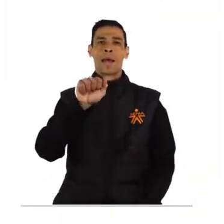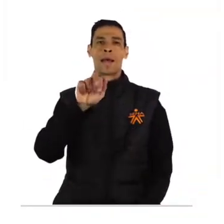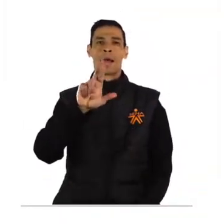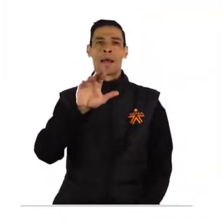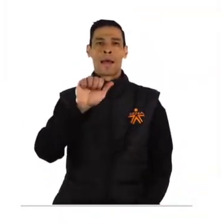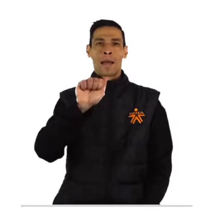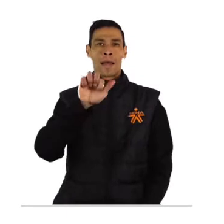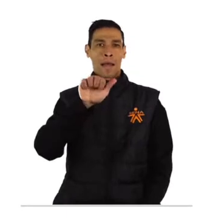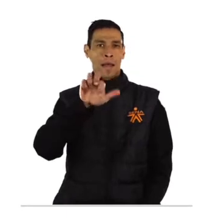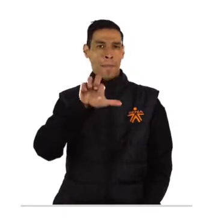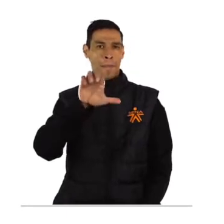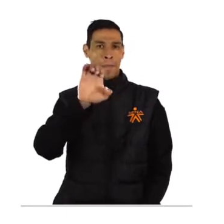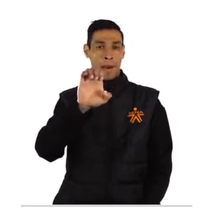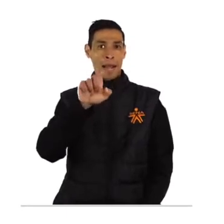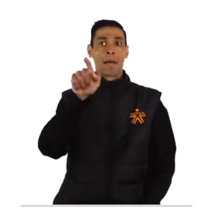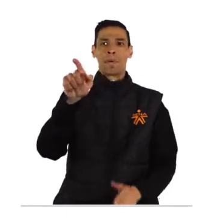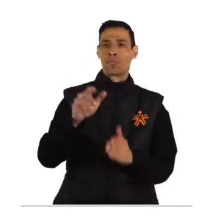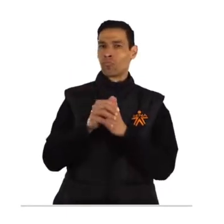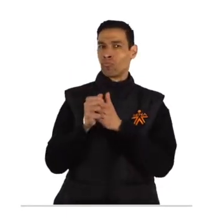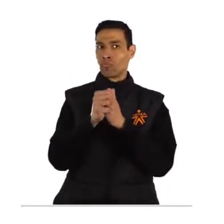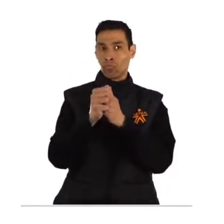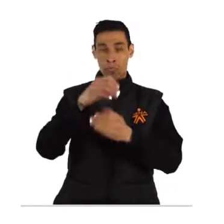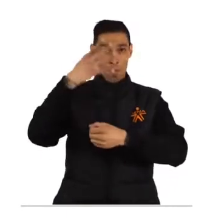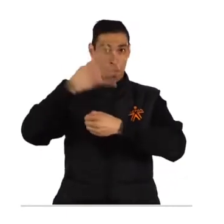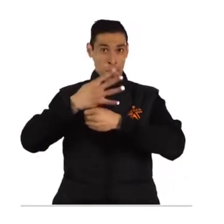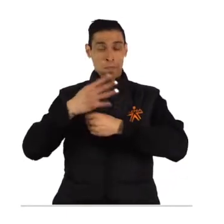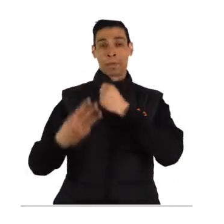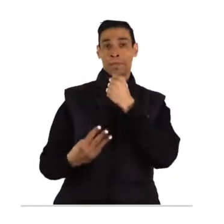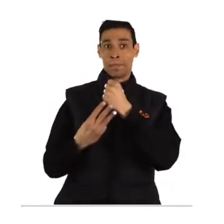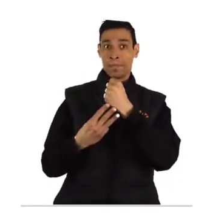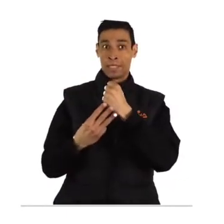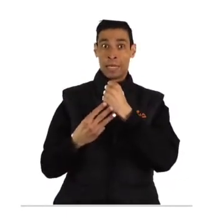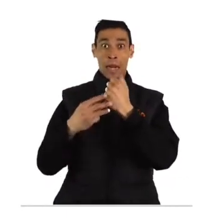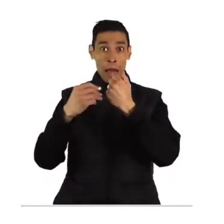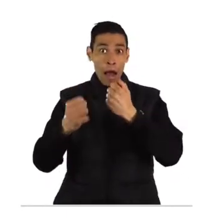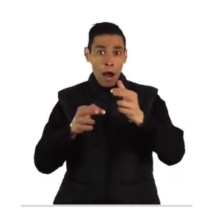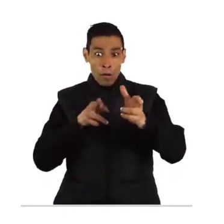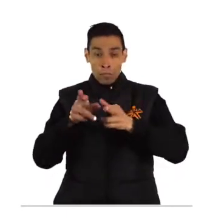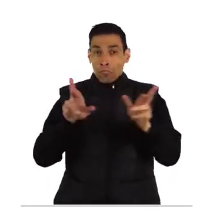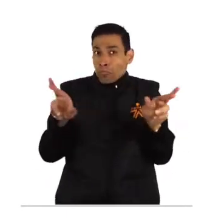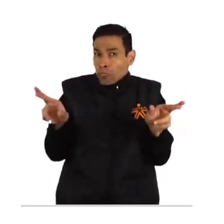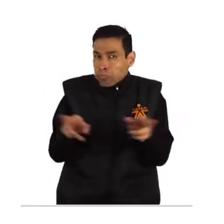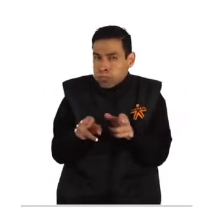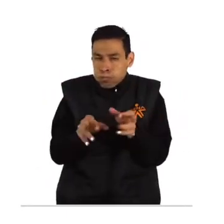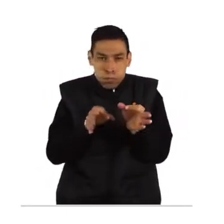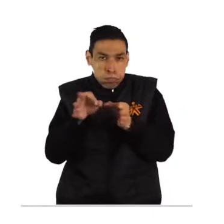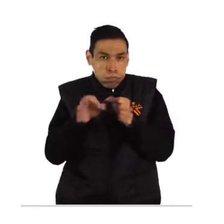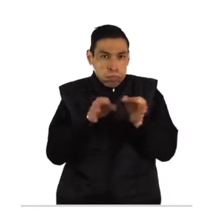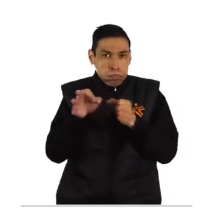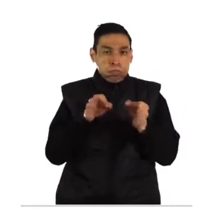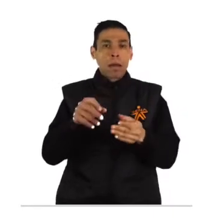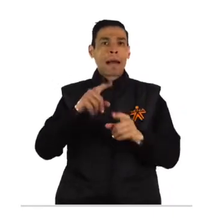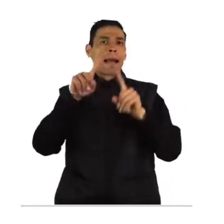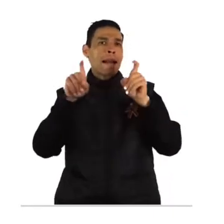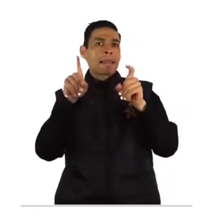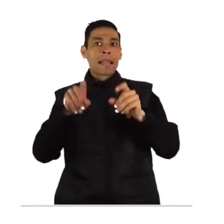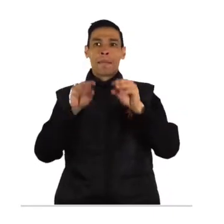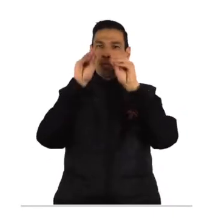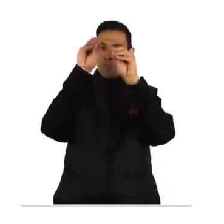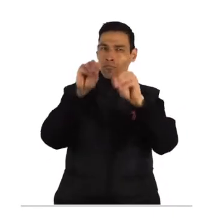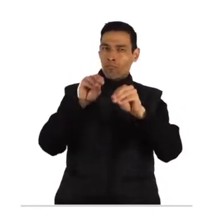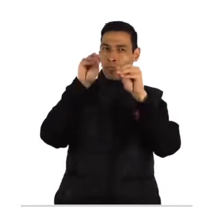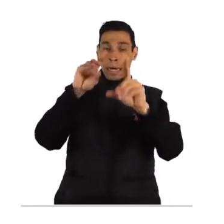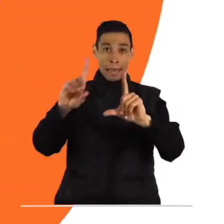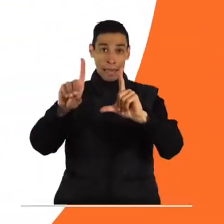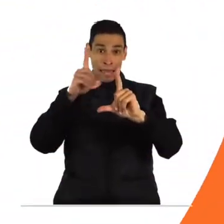soy mariape tu orientadora de la agencia pública de empleo del sena y en esta cápsula hablaremos sobre alfabetización